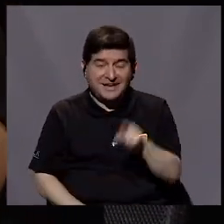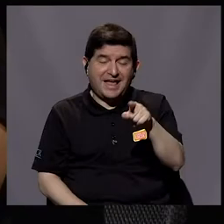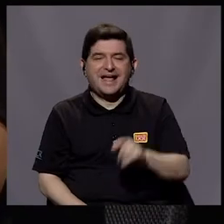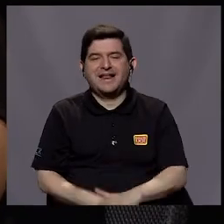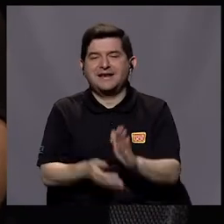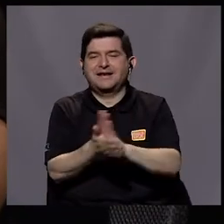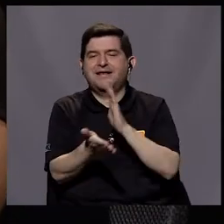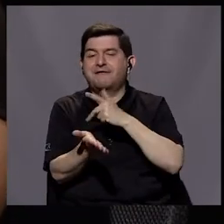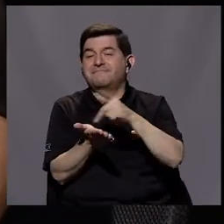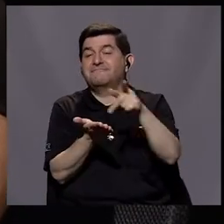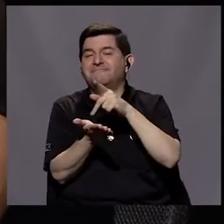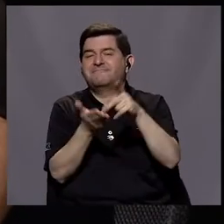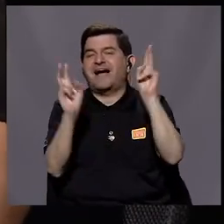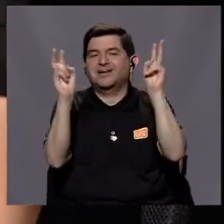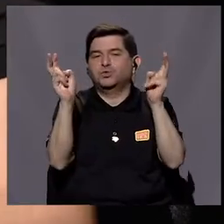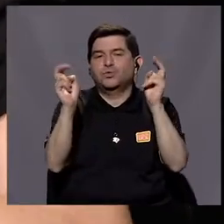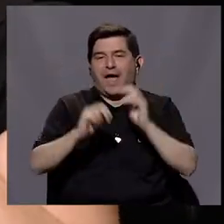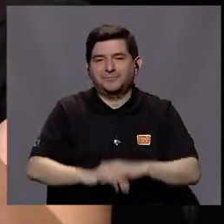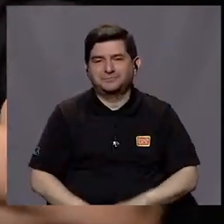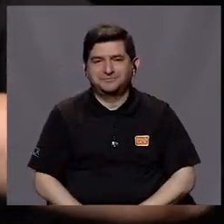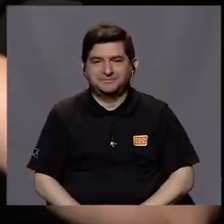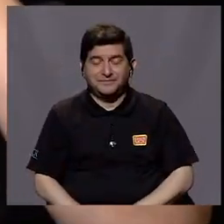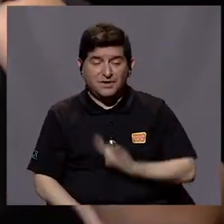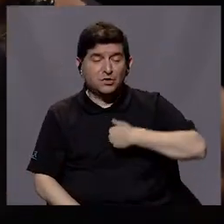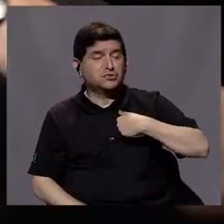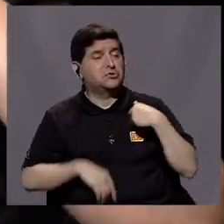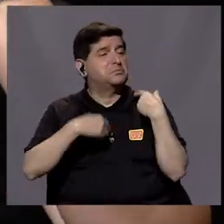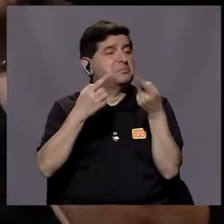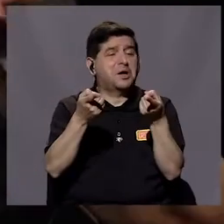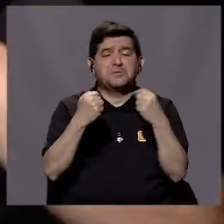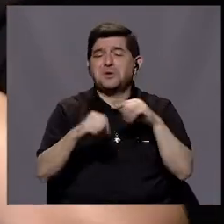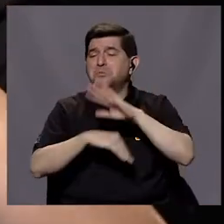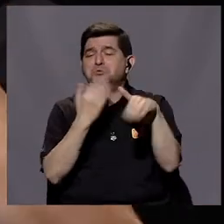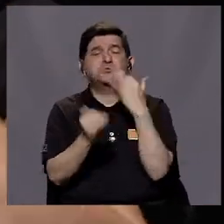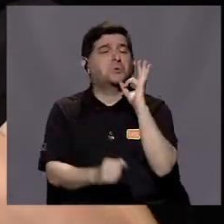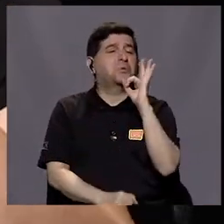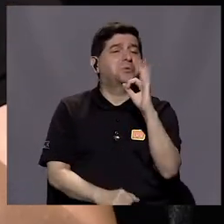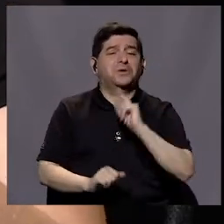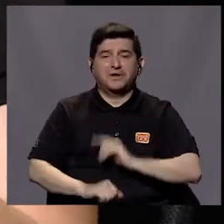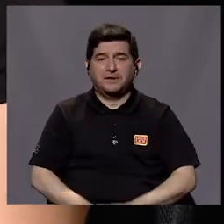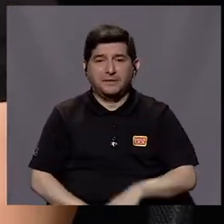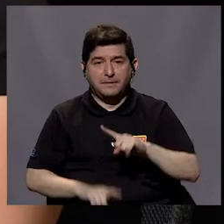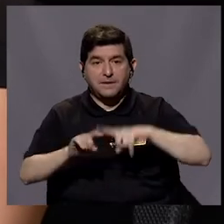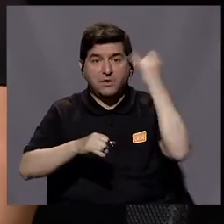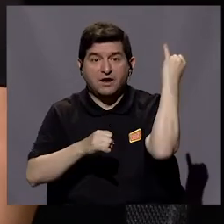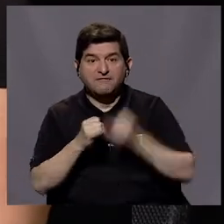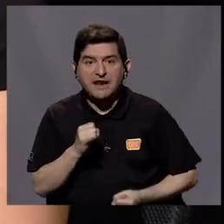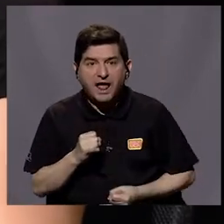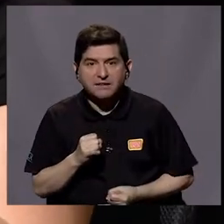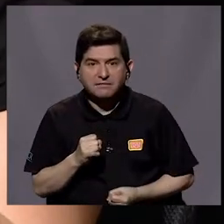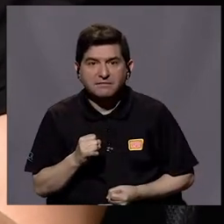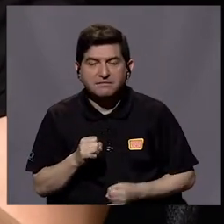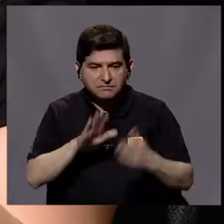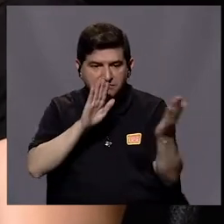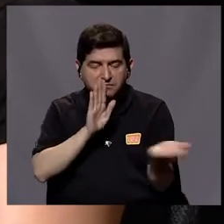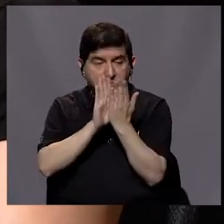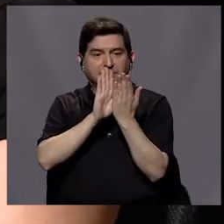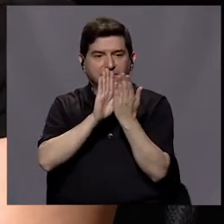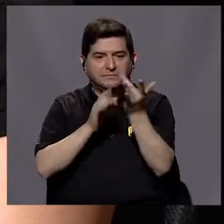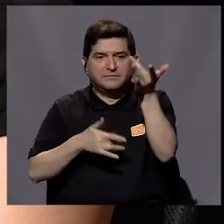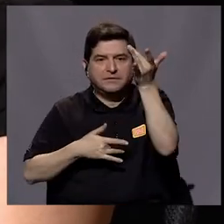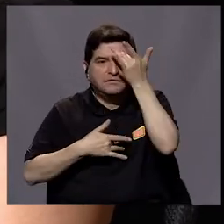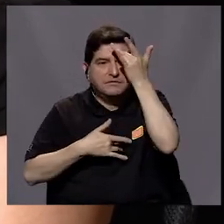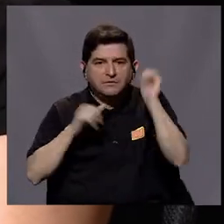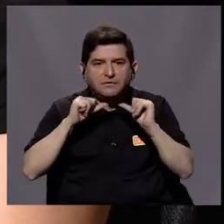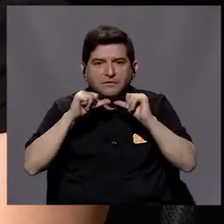pasa la factura. Entonces, ahorita estamos, vamos, venimos, todo bien. Es al final. Entonces, cuando nos enfrentamos